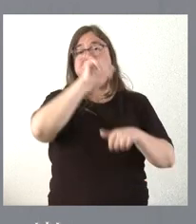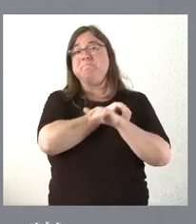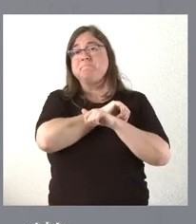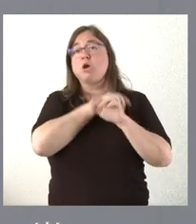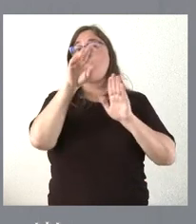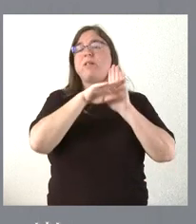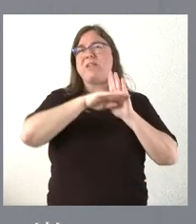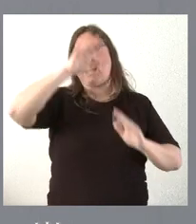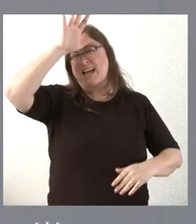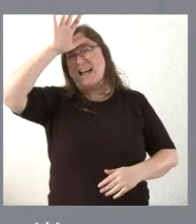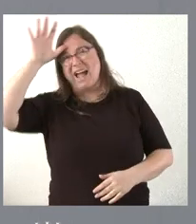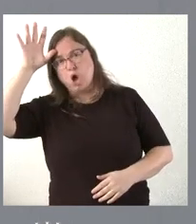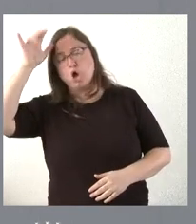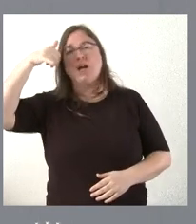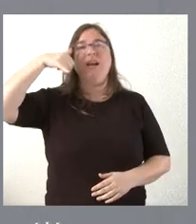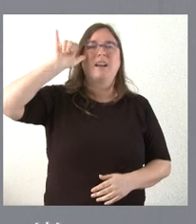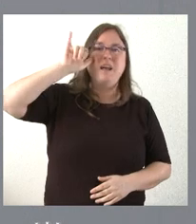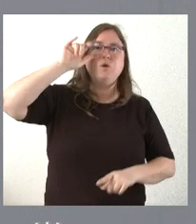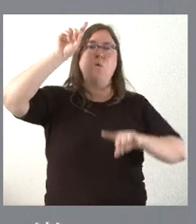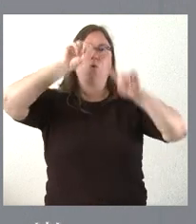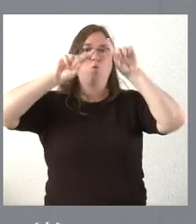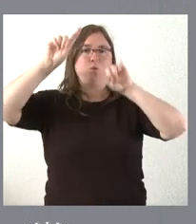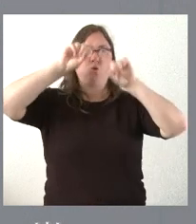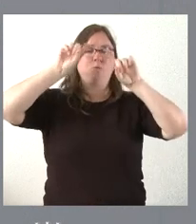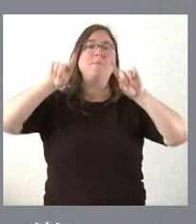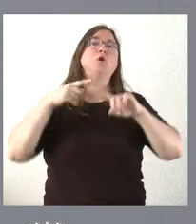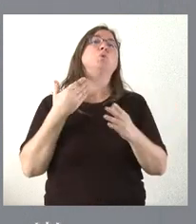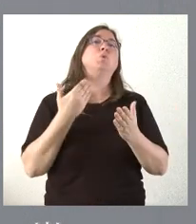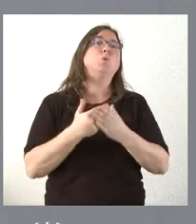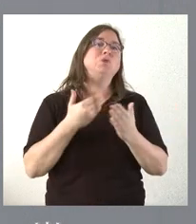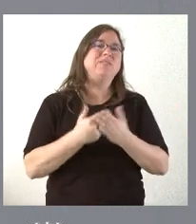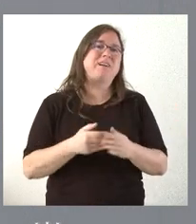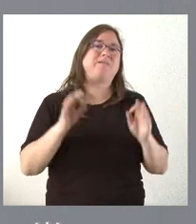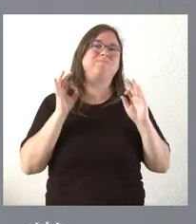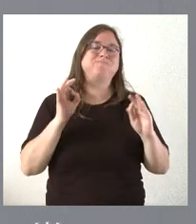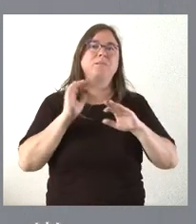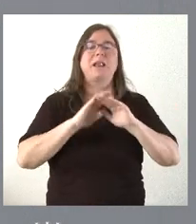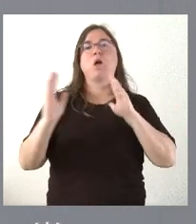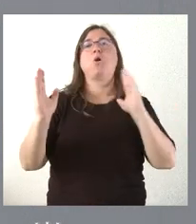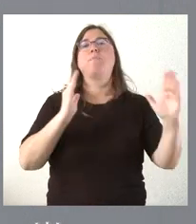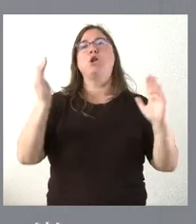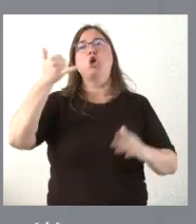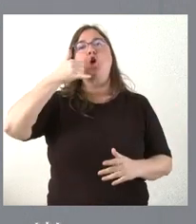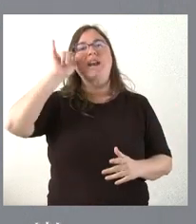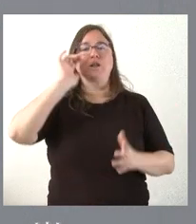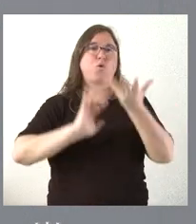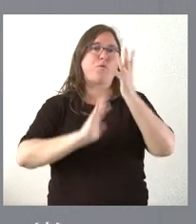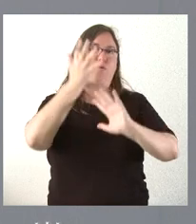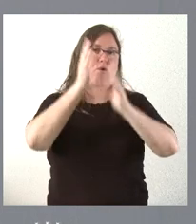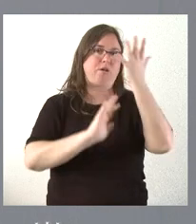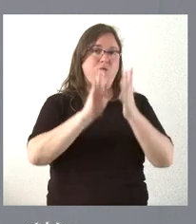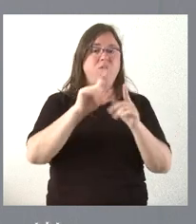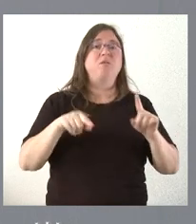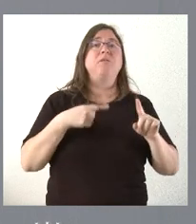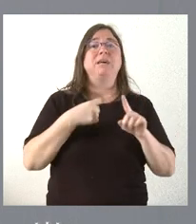cierto calor, de cierto riesgo, de cierta preocupación, y justifica esta ampliación también en el periodo de riesgo de incendios y la extensión del